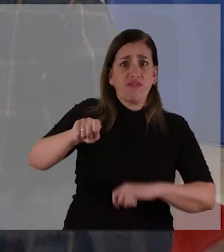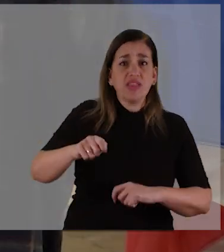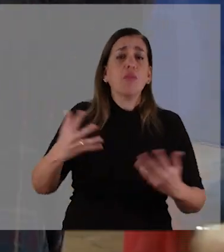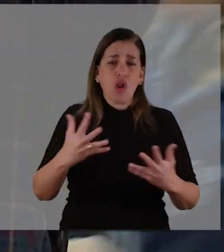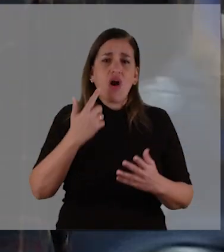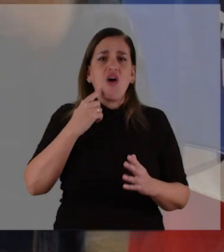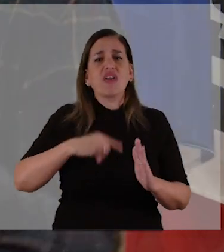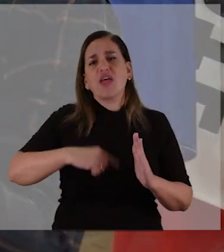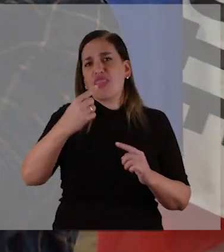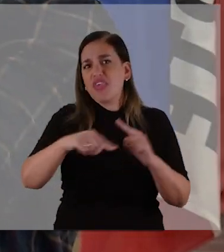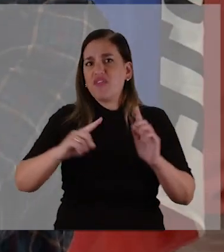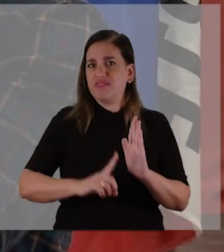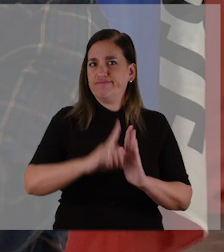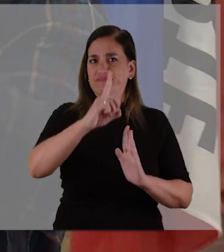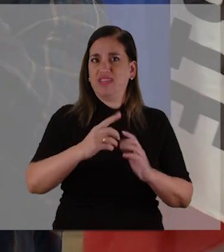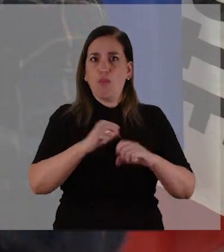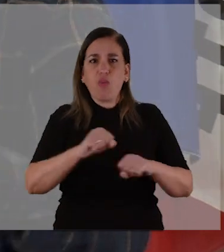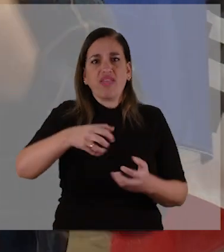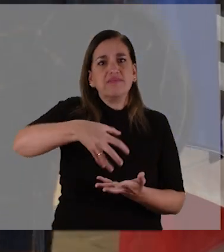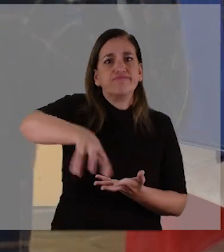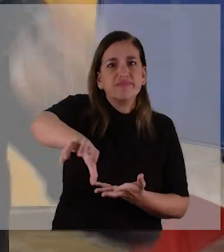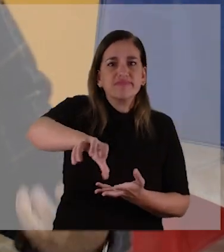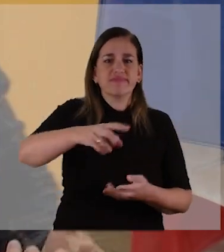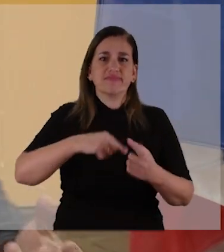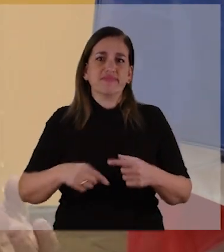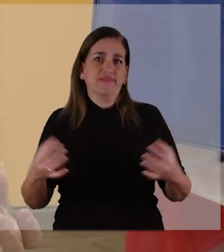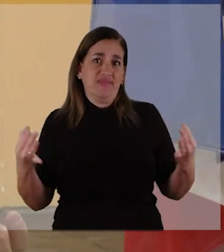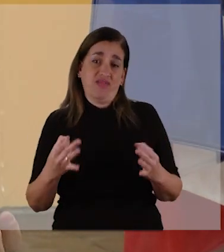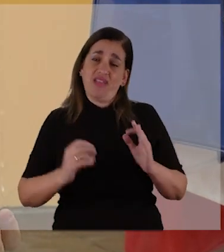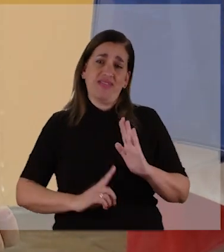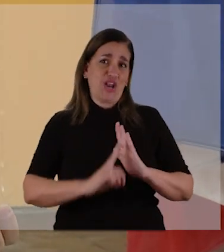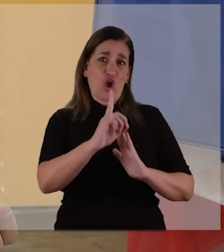verdura acá y no podían vender. Bueno, eso va a ser un polo de descentralización real